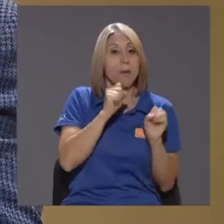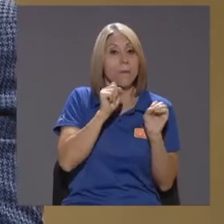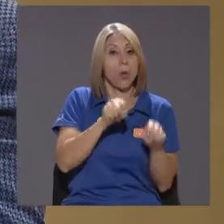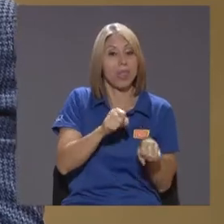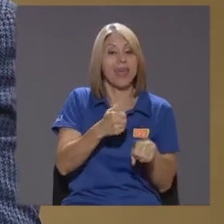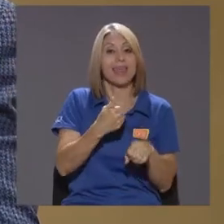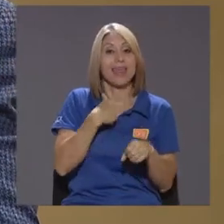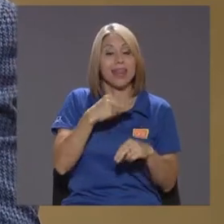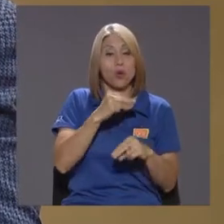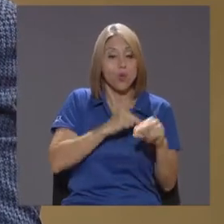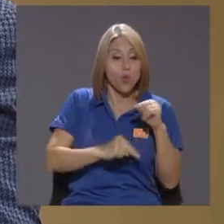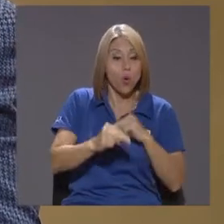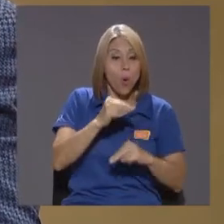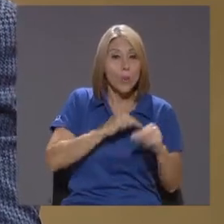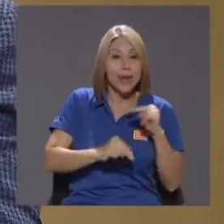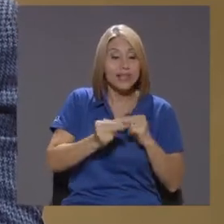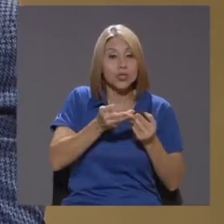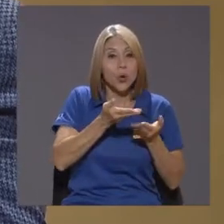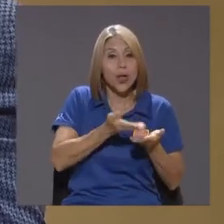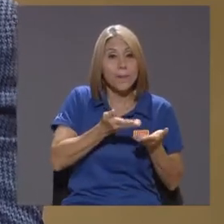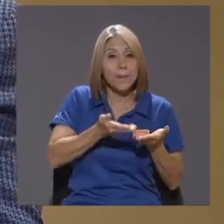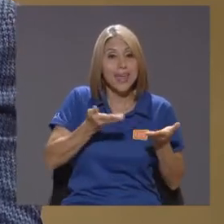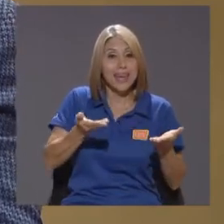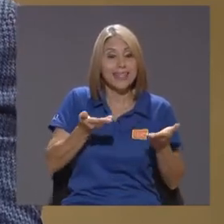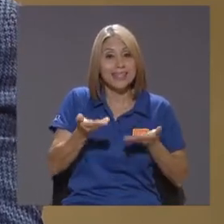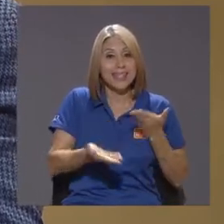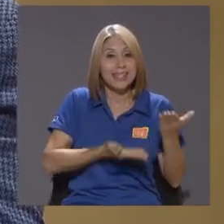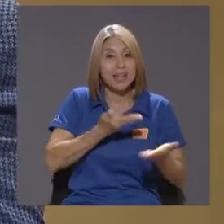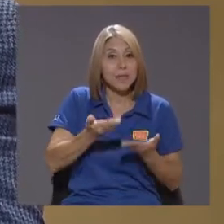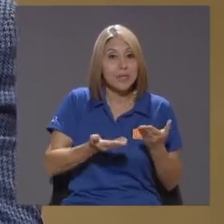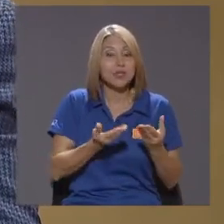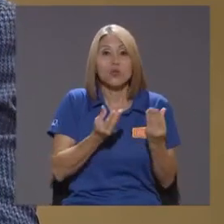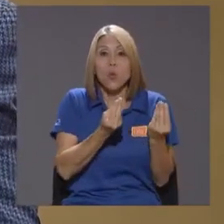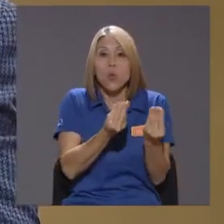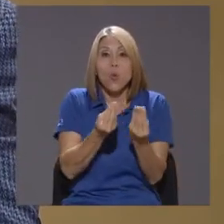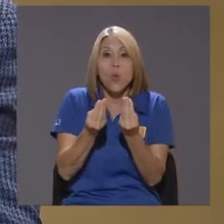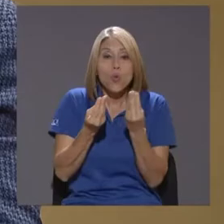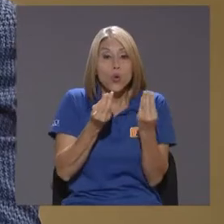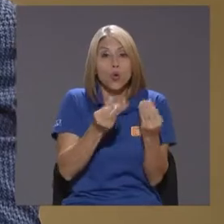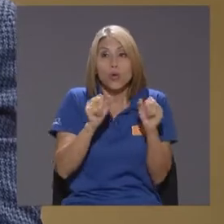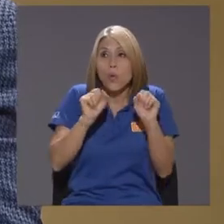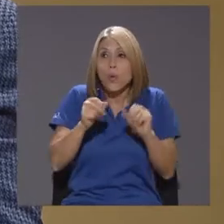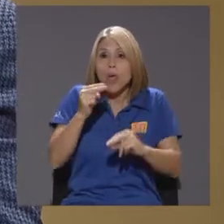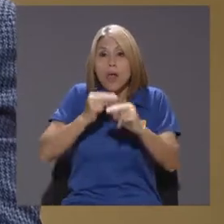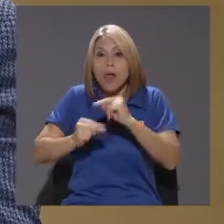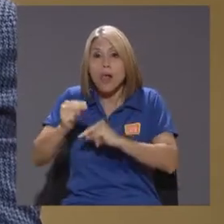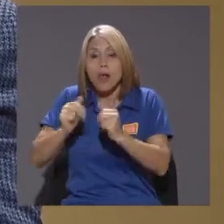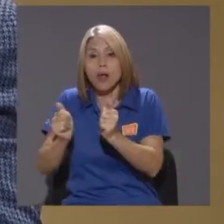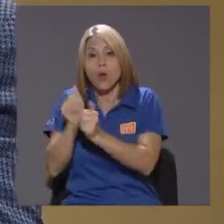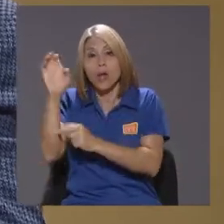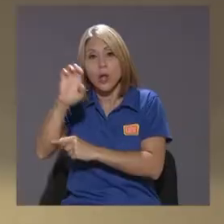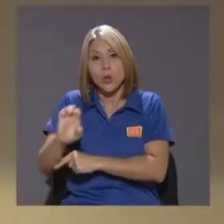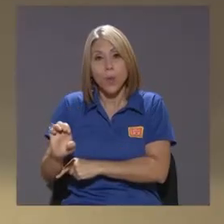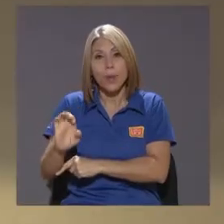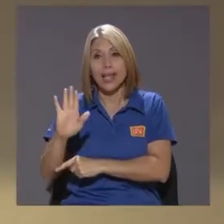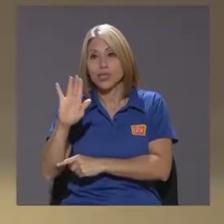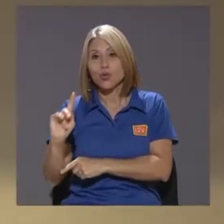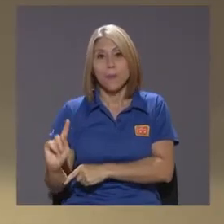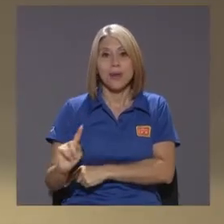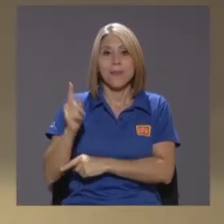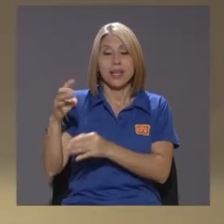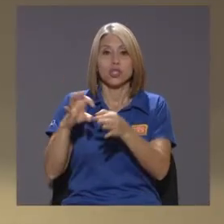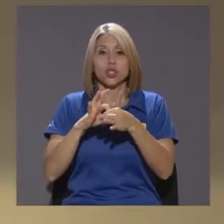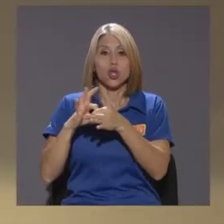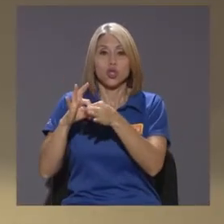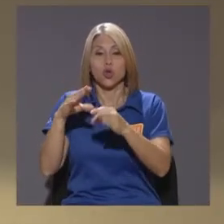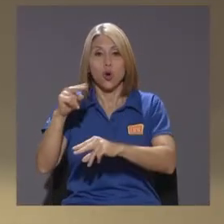Este Tanto De nuevo En bienes Como en servicios Muy productivo Con Europa Que es su primer Srecio comercial Entonces Al igual Como ocurre